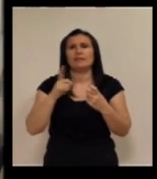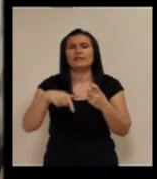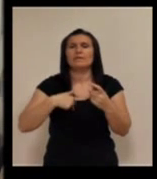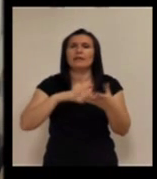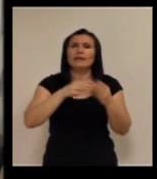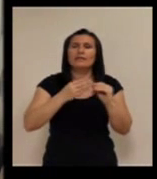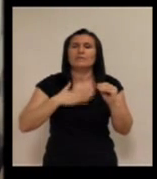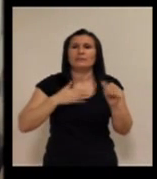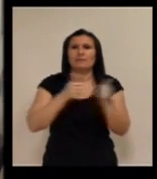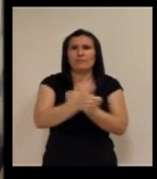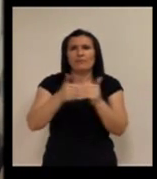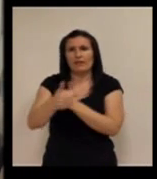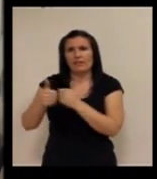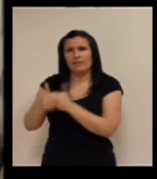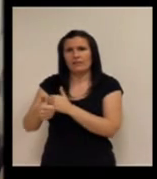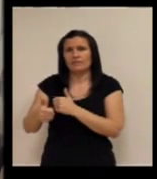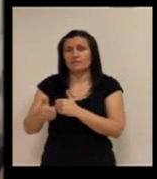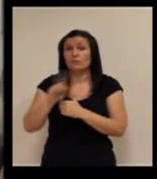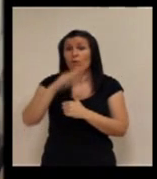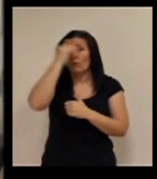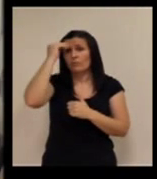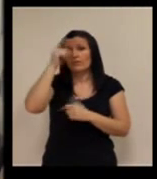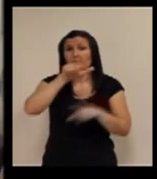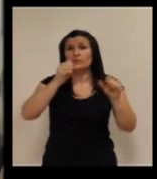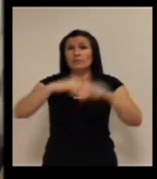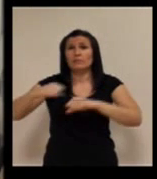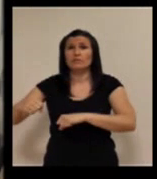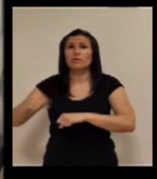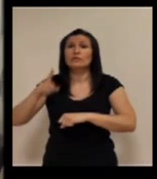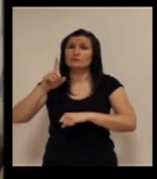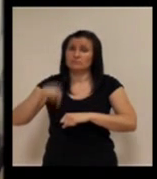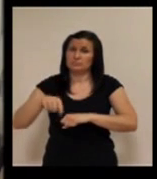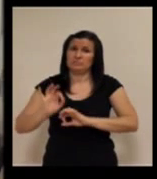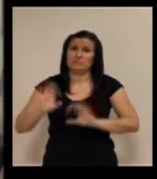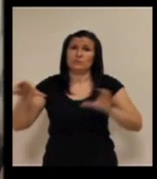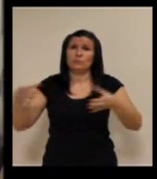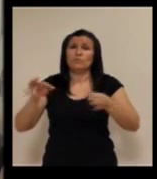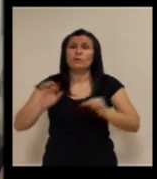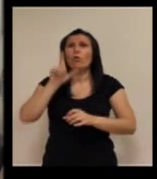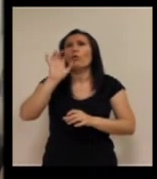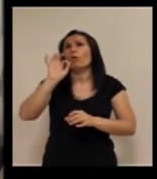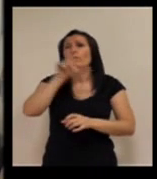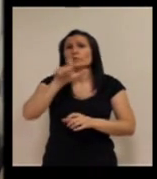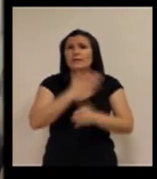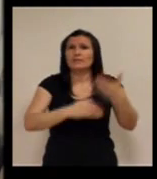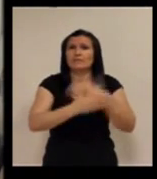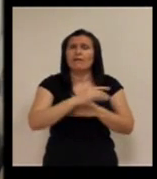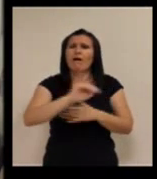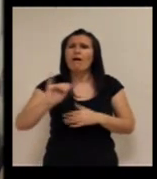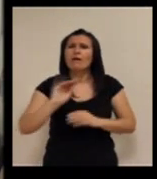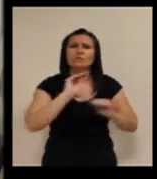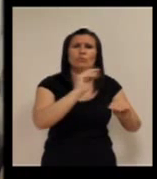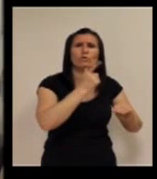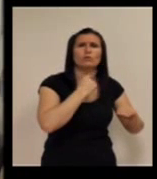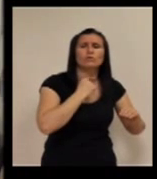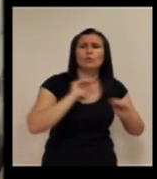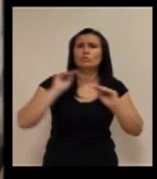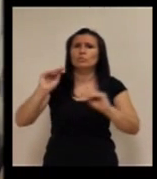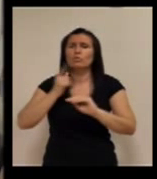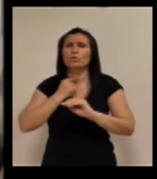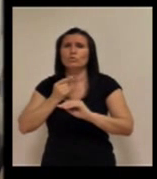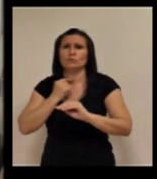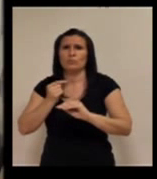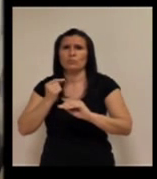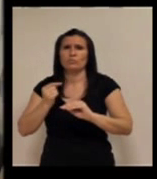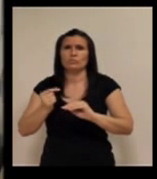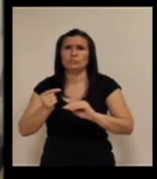necesidades y a mis preferencias que no se nos olvide también que las personas mayores o las personas con discapacidad tienen sus